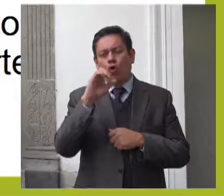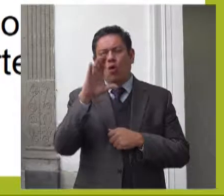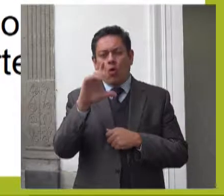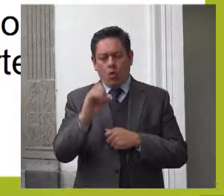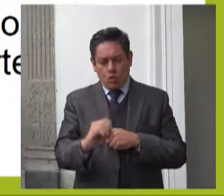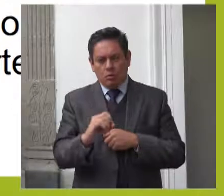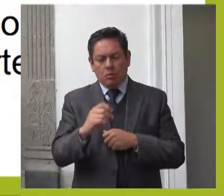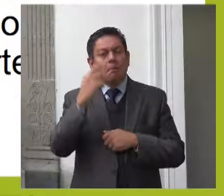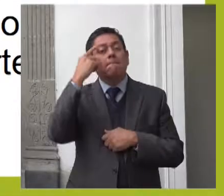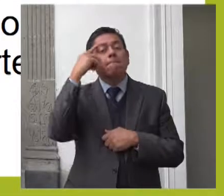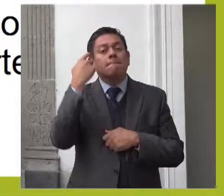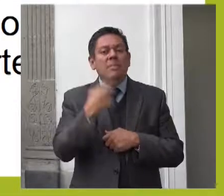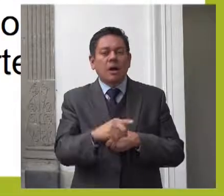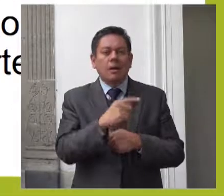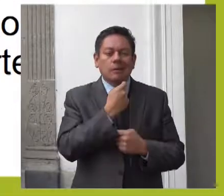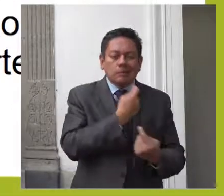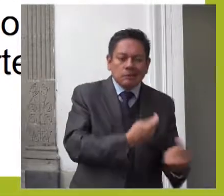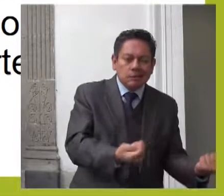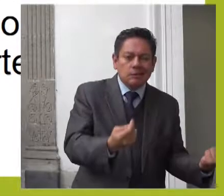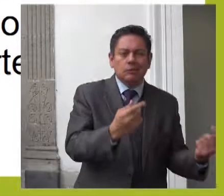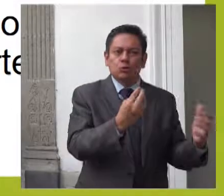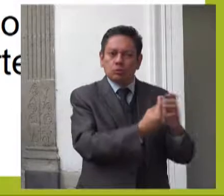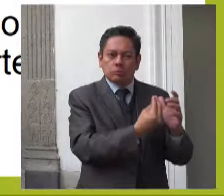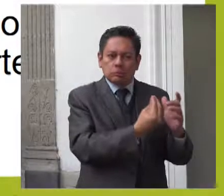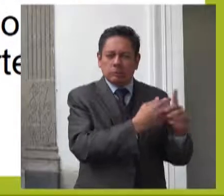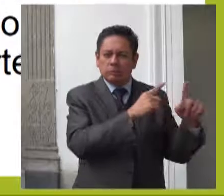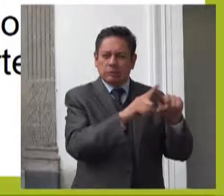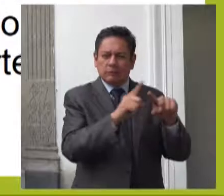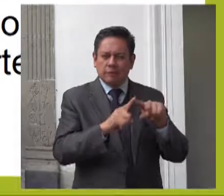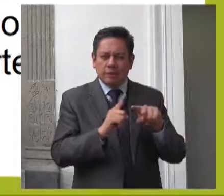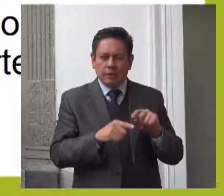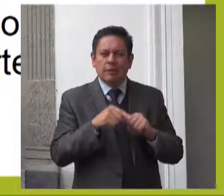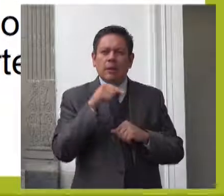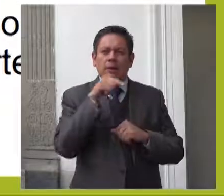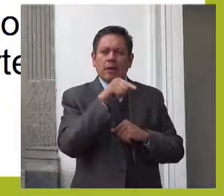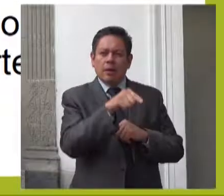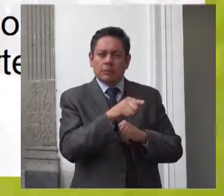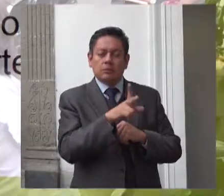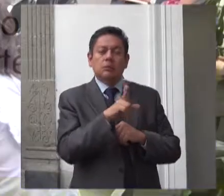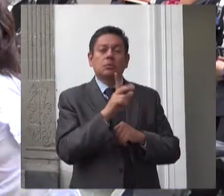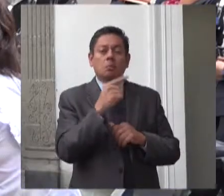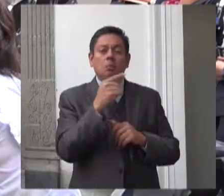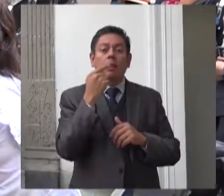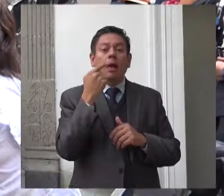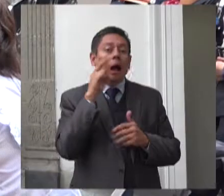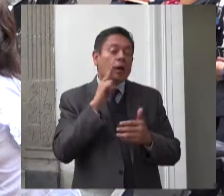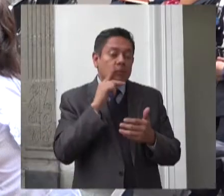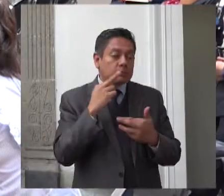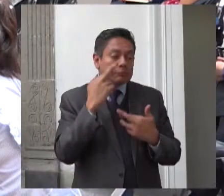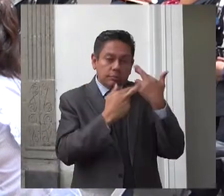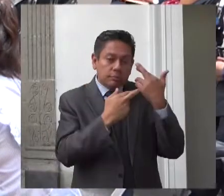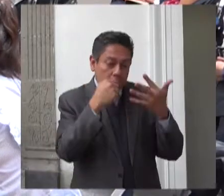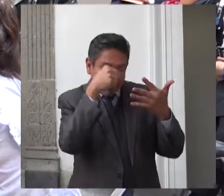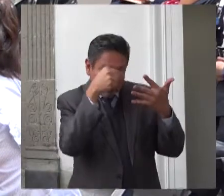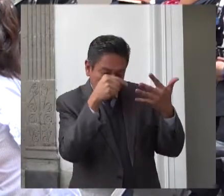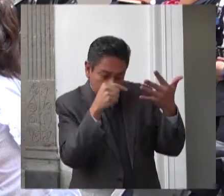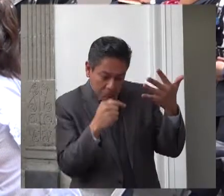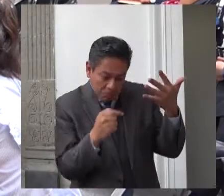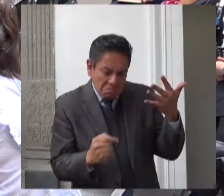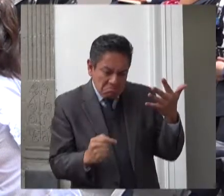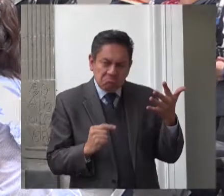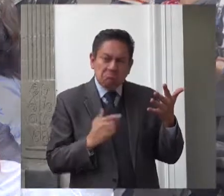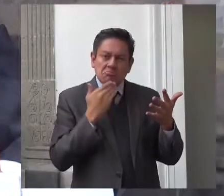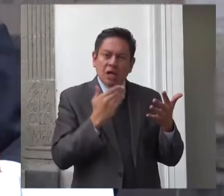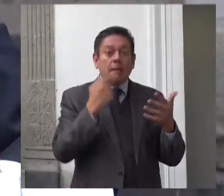Acompañamiento a fin de dar claridad y certeza a los usuarios de dichos centros y